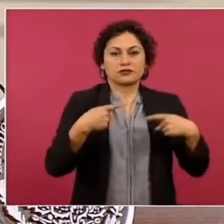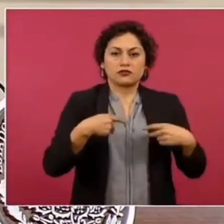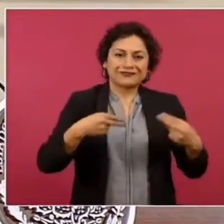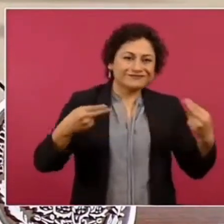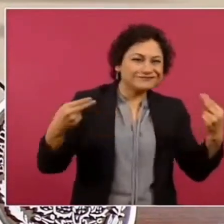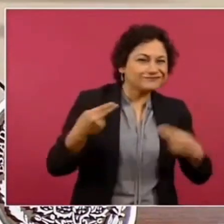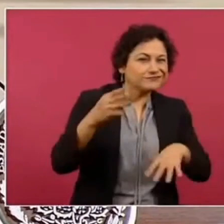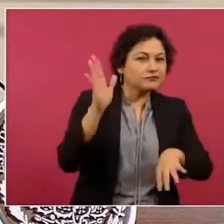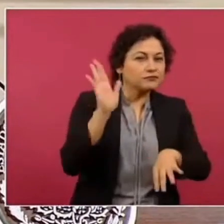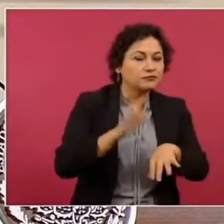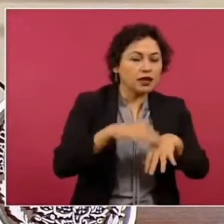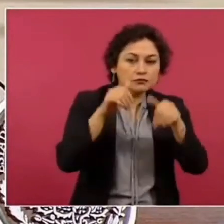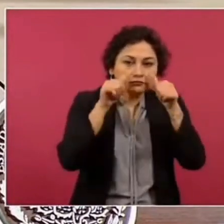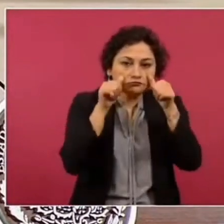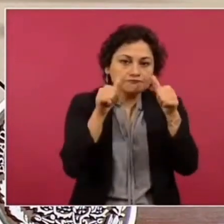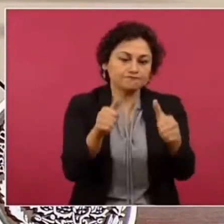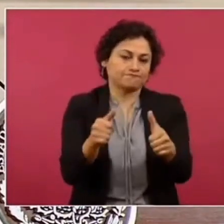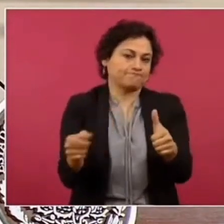se está